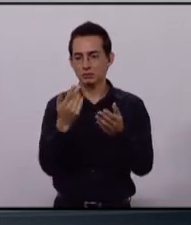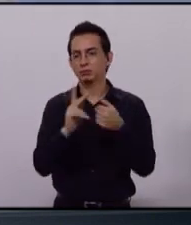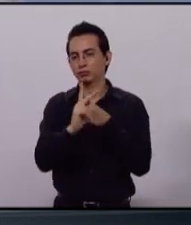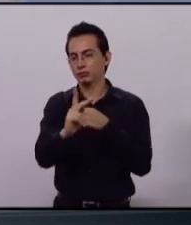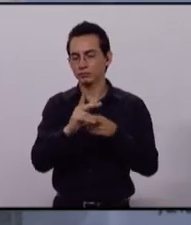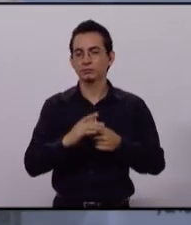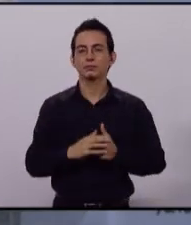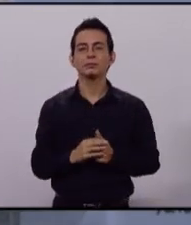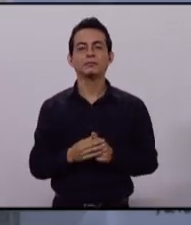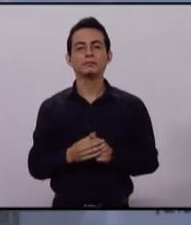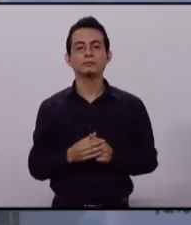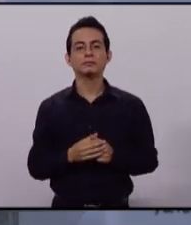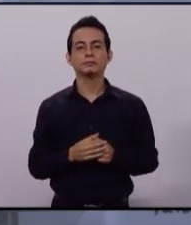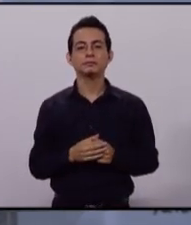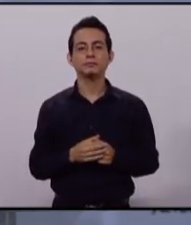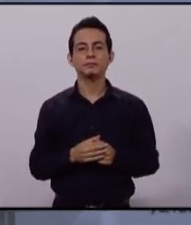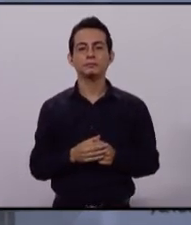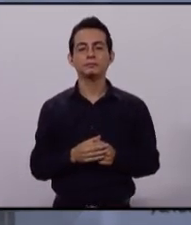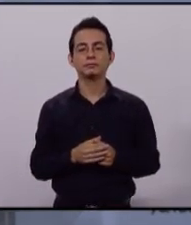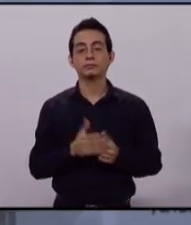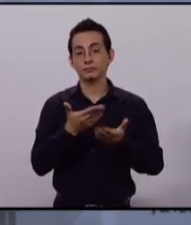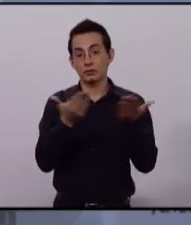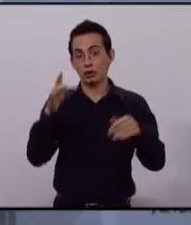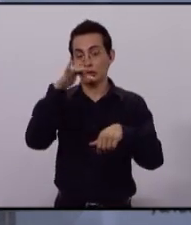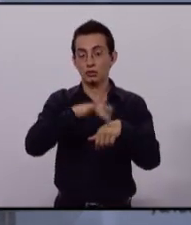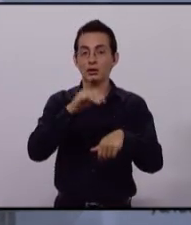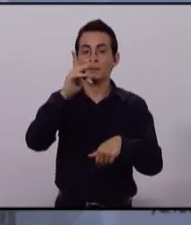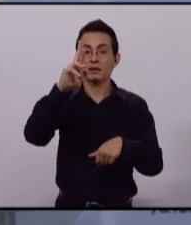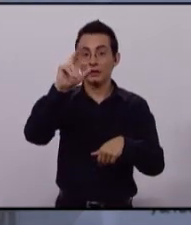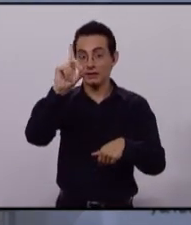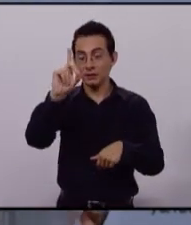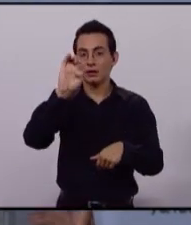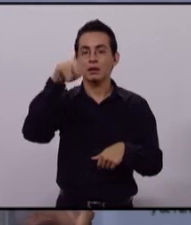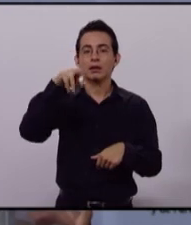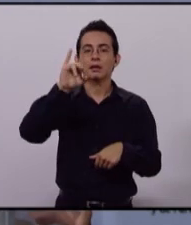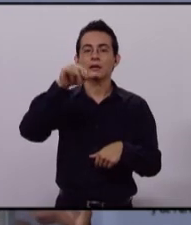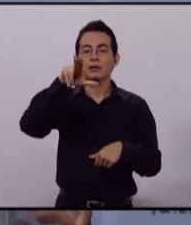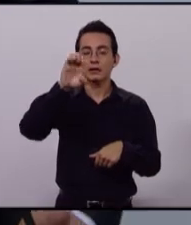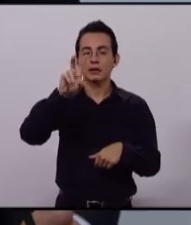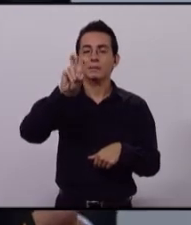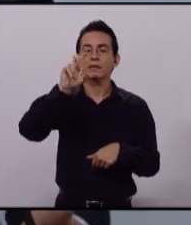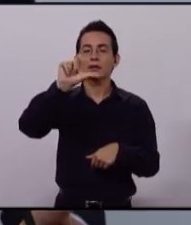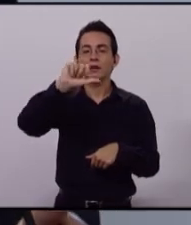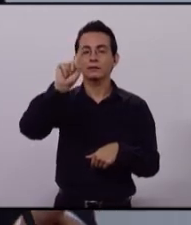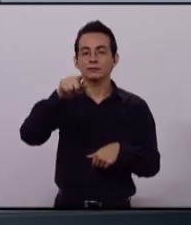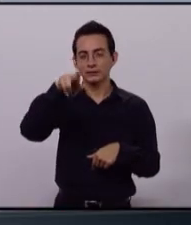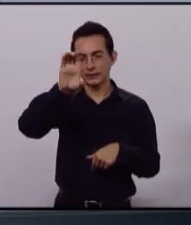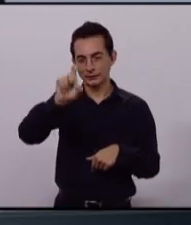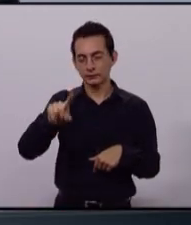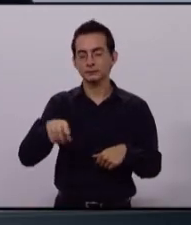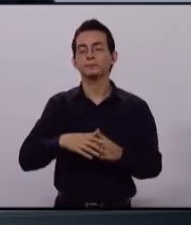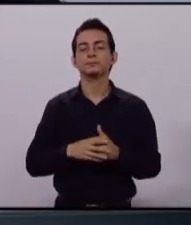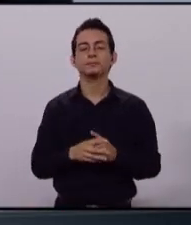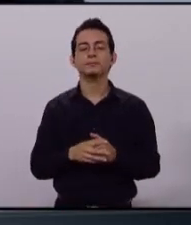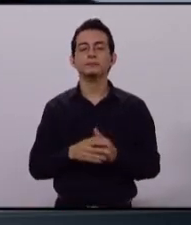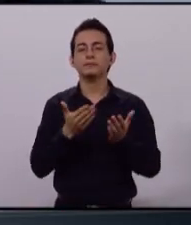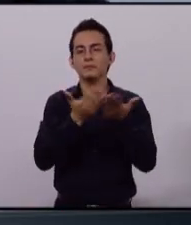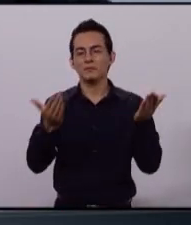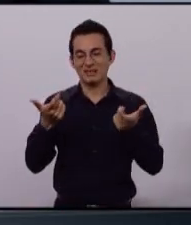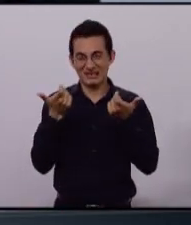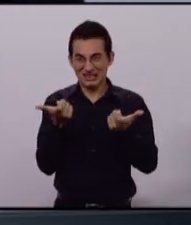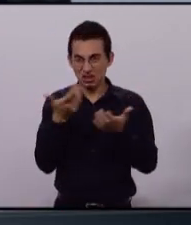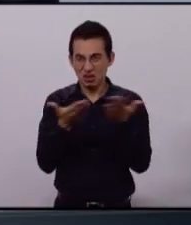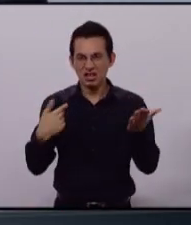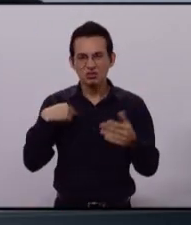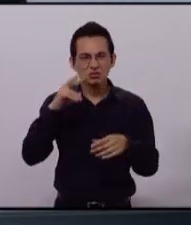vamos a detallar. Es el turno ahora del candidato del PRD, Enrique Velázquez. La economía en el municipio es un desastre.